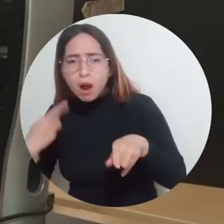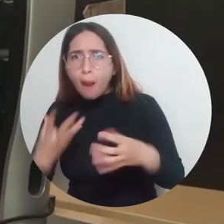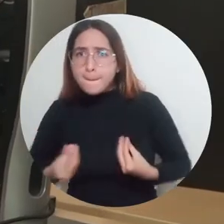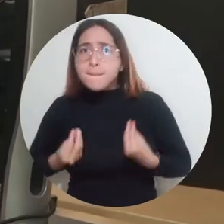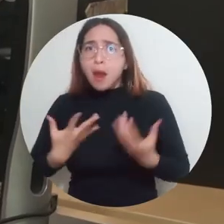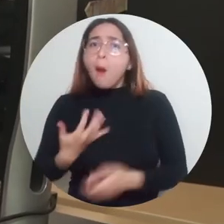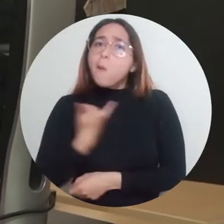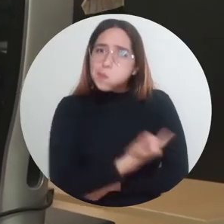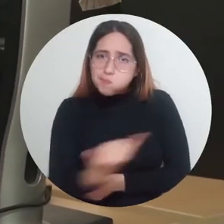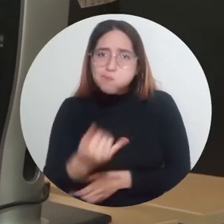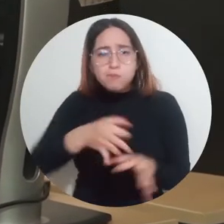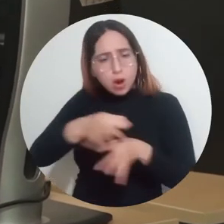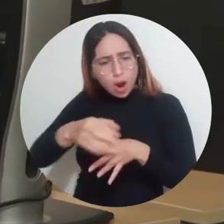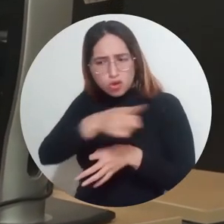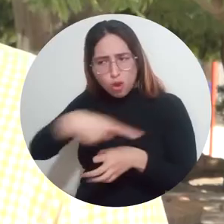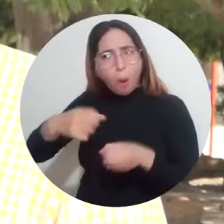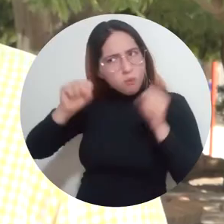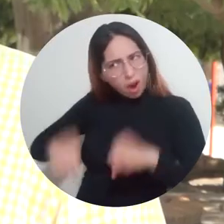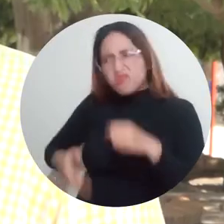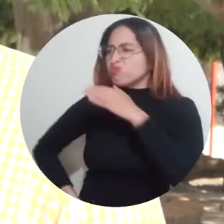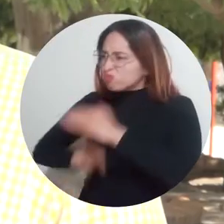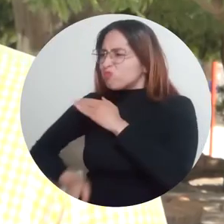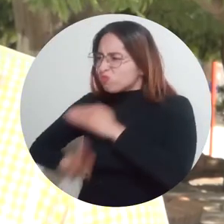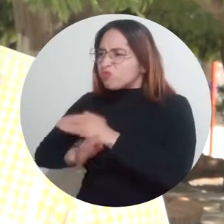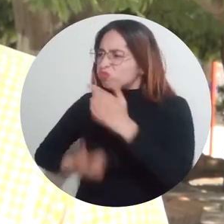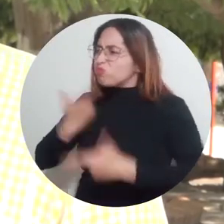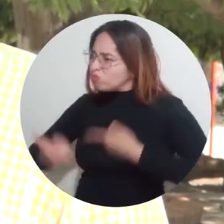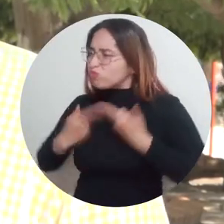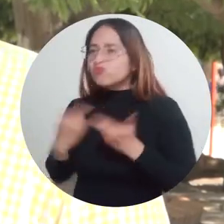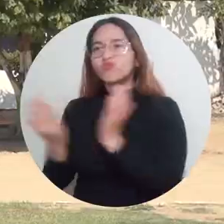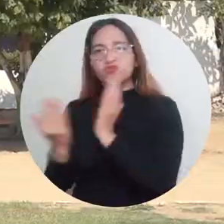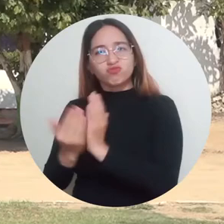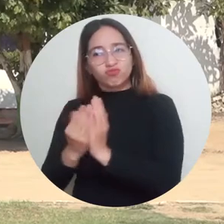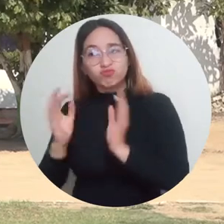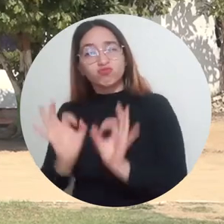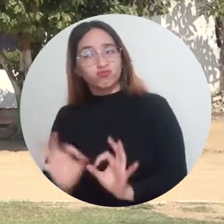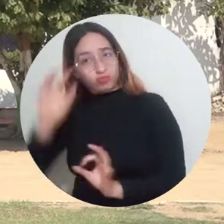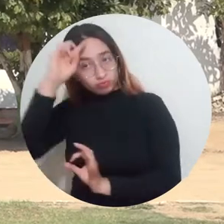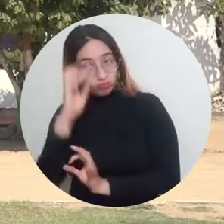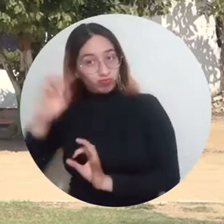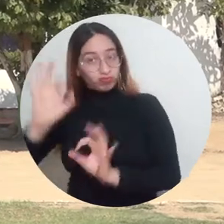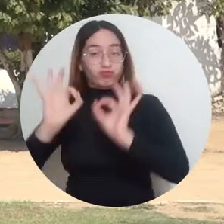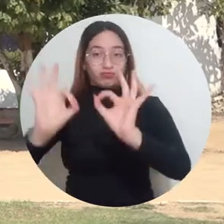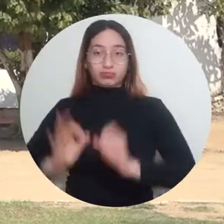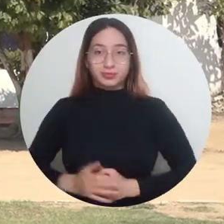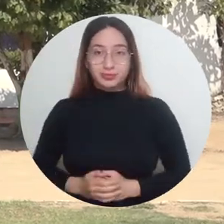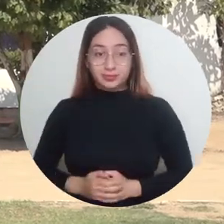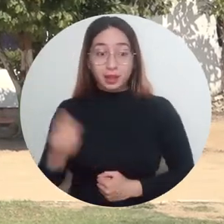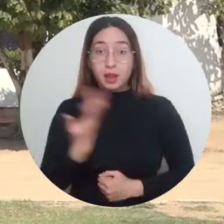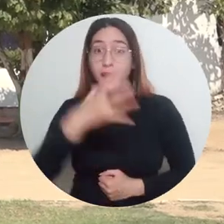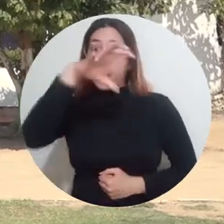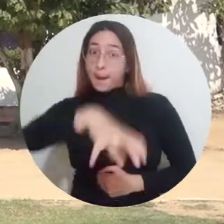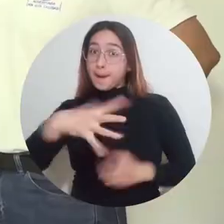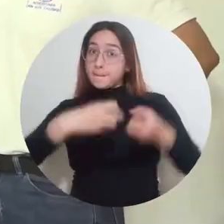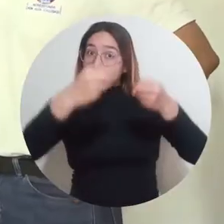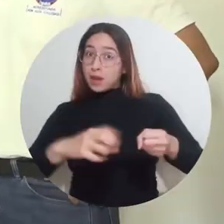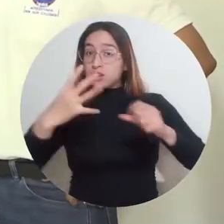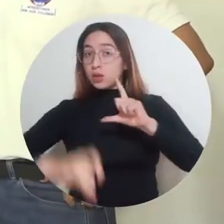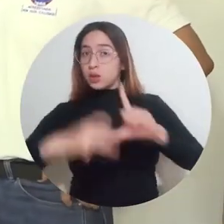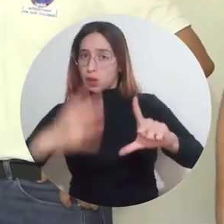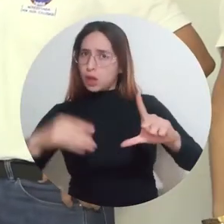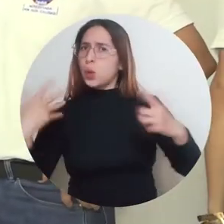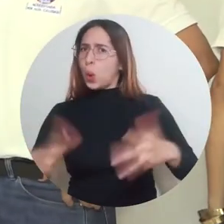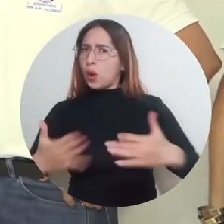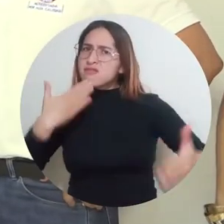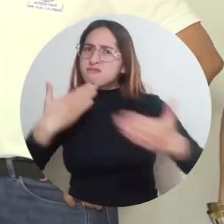ese nivel de profesionalismo que ellos desean en alcanzar el desarrollo en su vida. La apertura de la sede digital en el Piñón fue posible gracias al